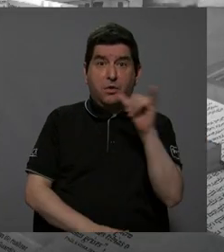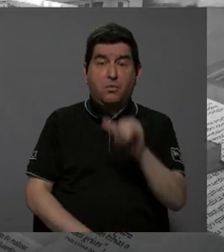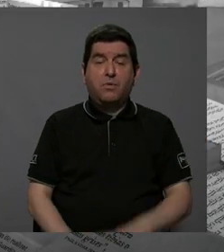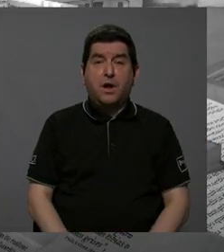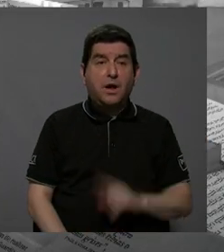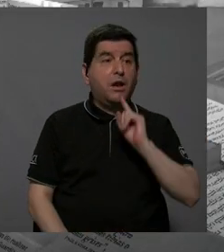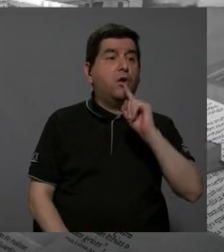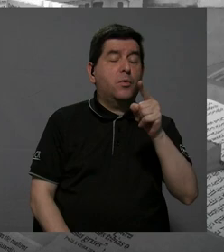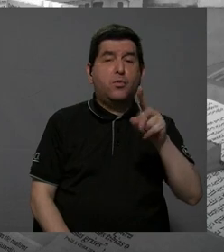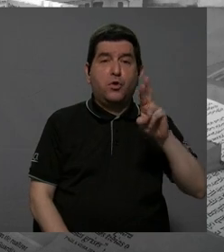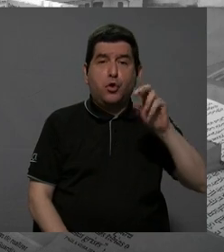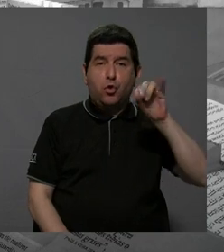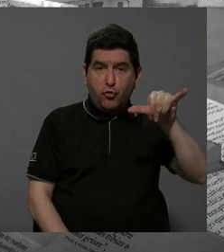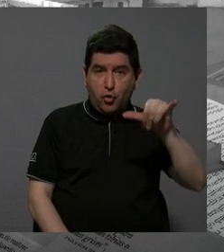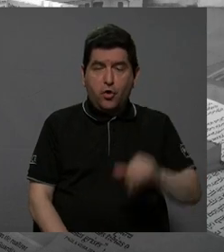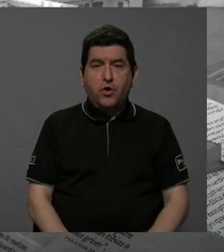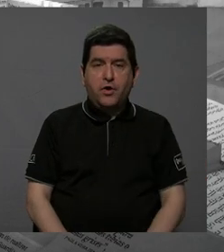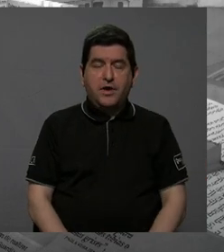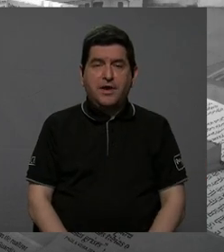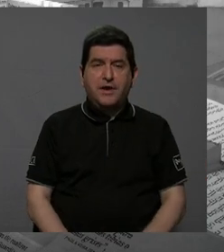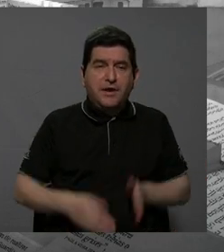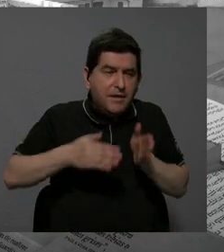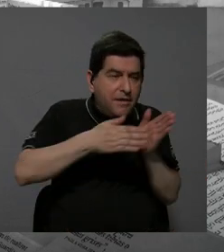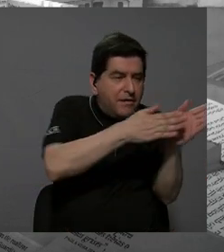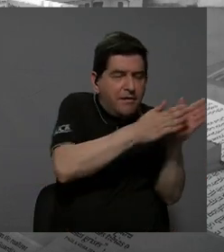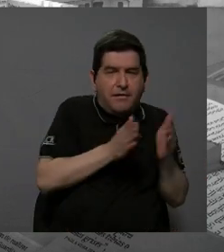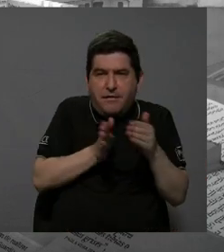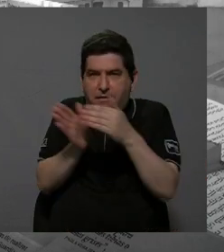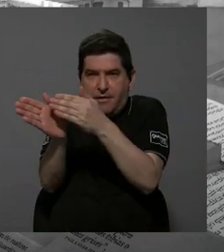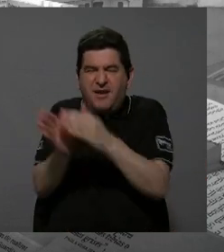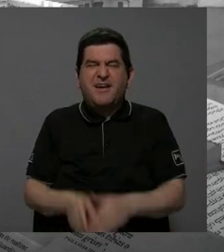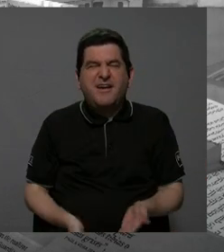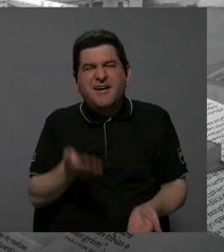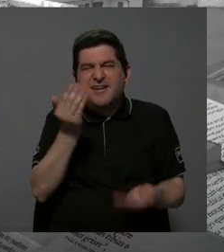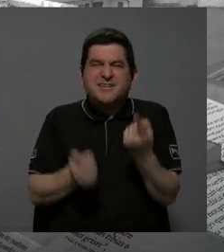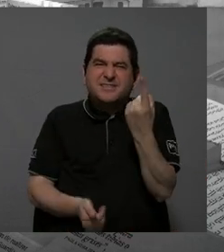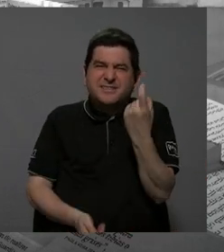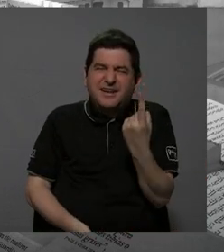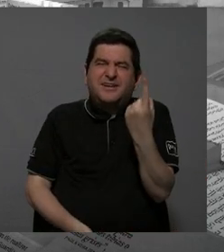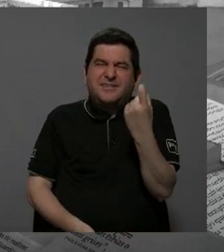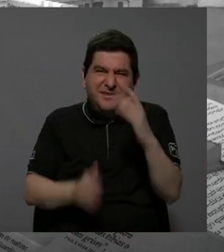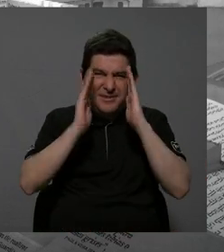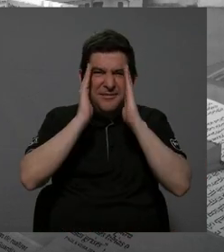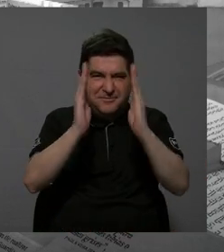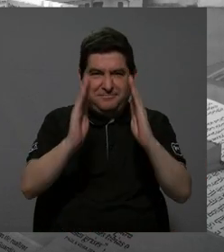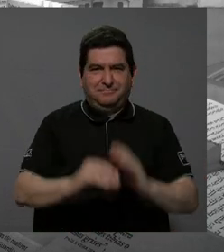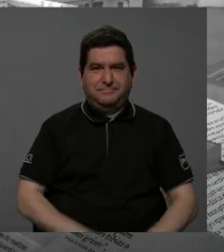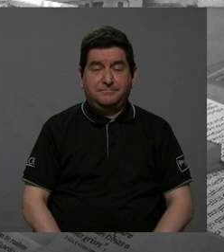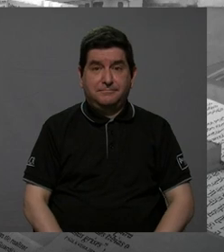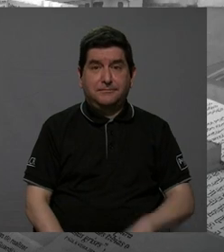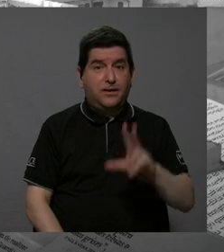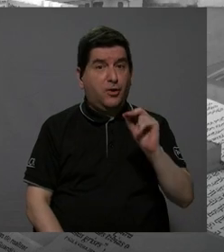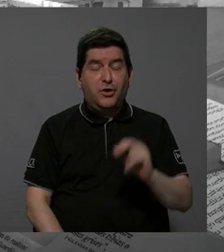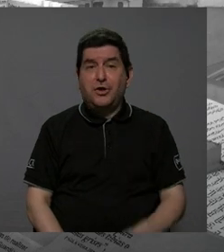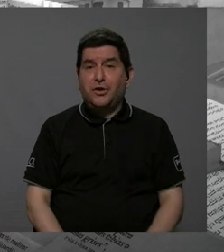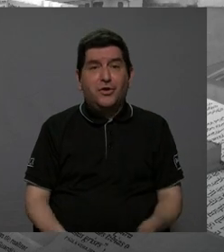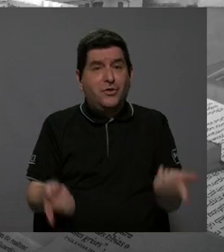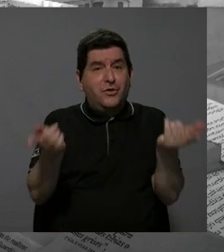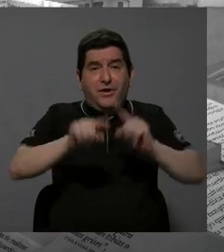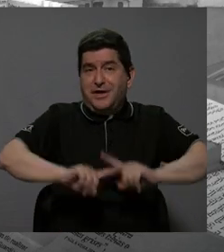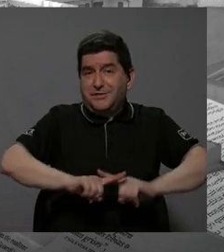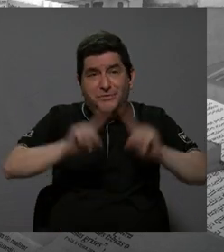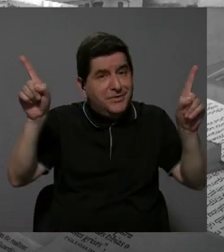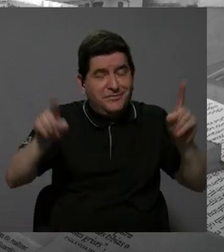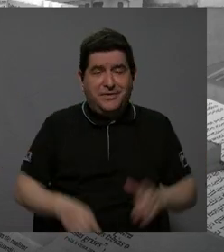como ahora Roy lo mencionaba, generalmente las radiales son las que se descuidan un poco más y no es la excepción para ese tema del